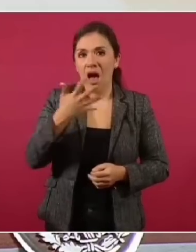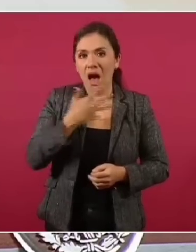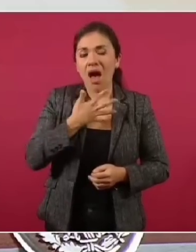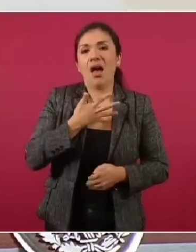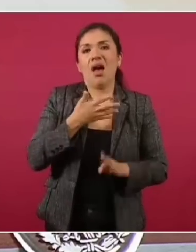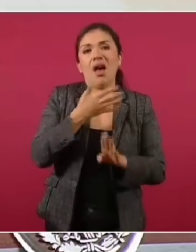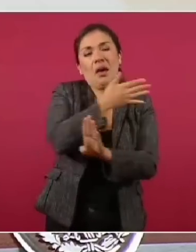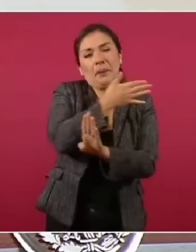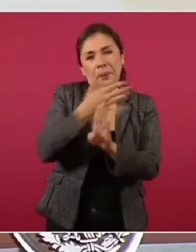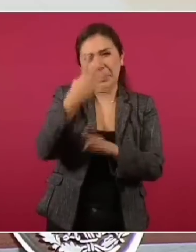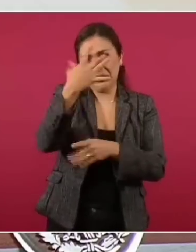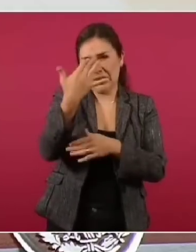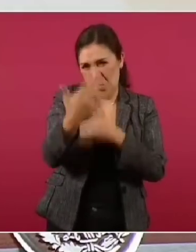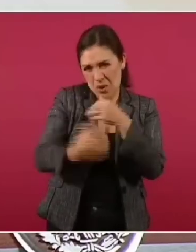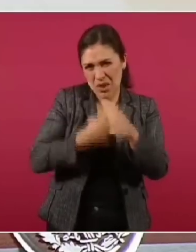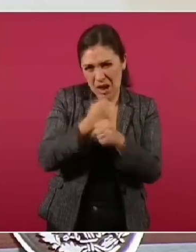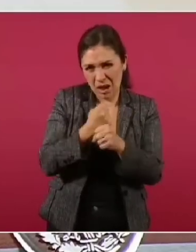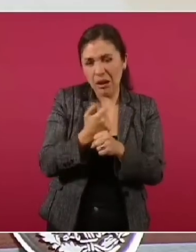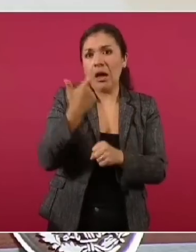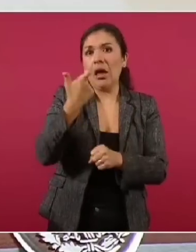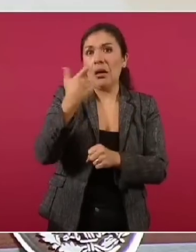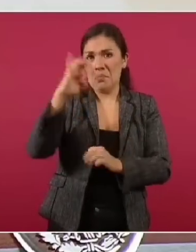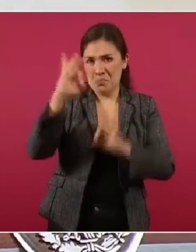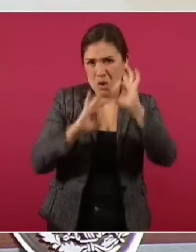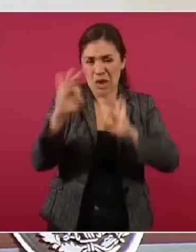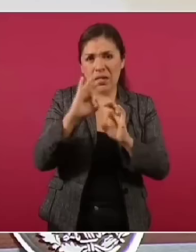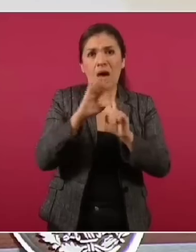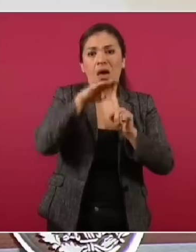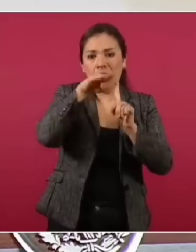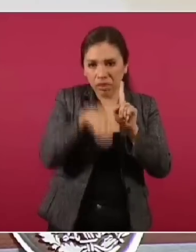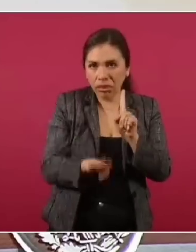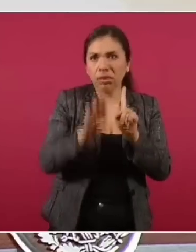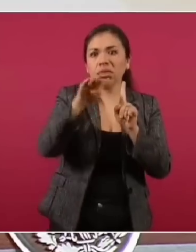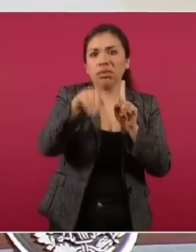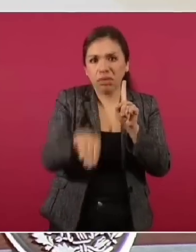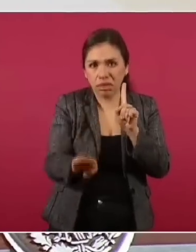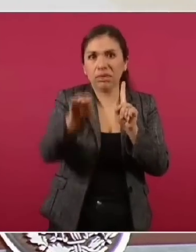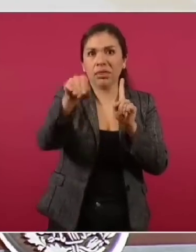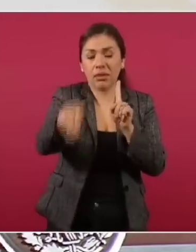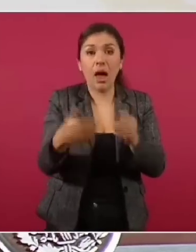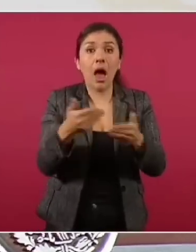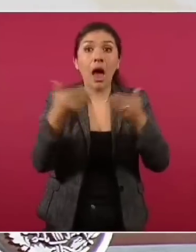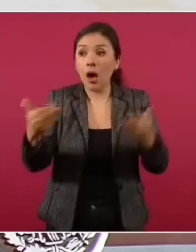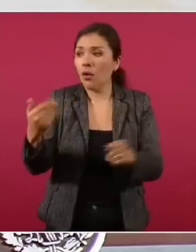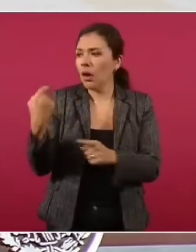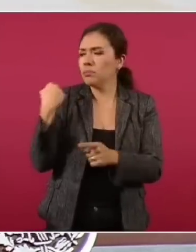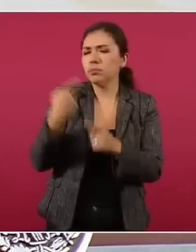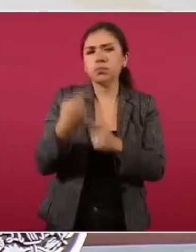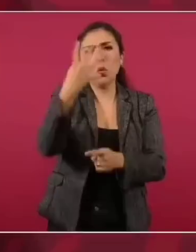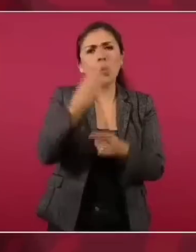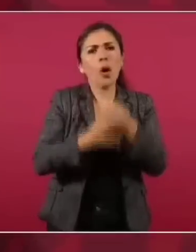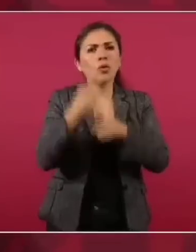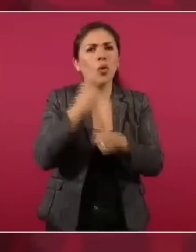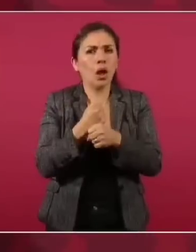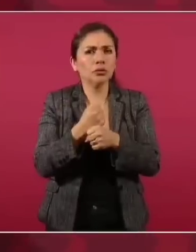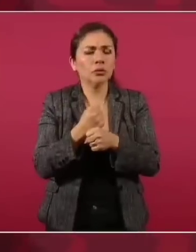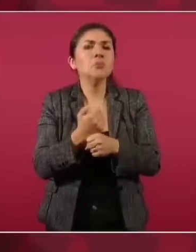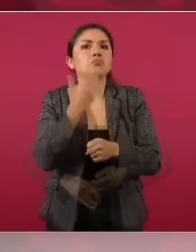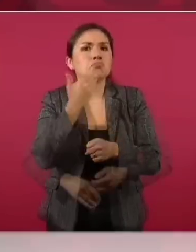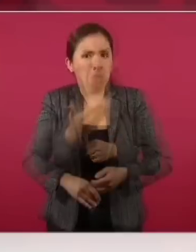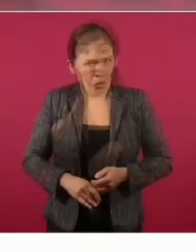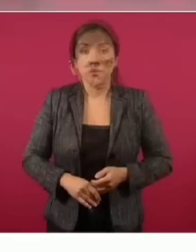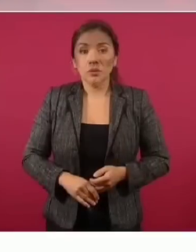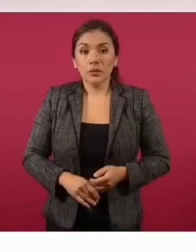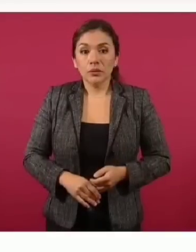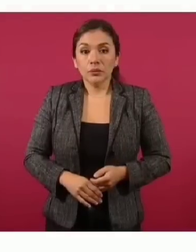y ahora no. Llevamos cuatro años, pero no podemos cantar victoria